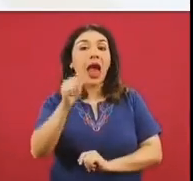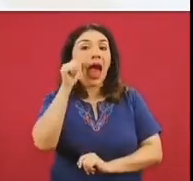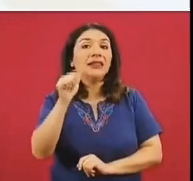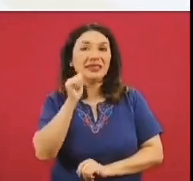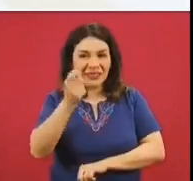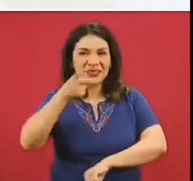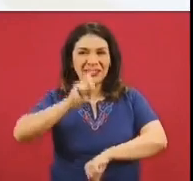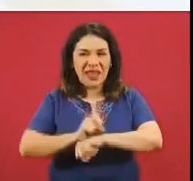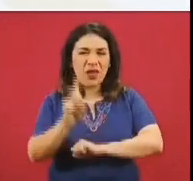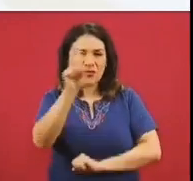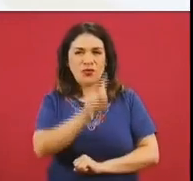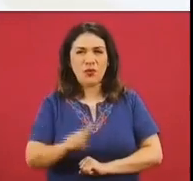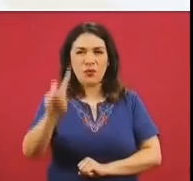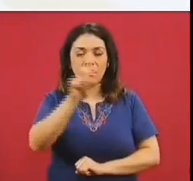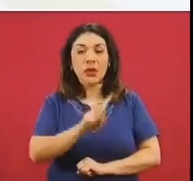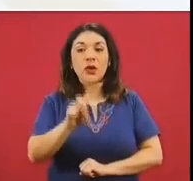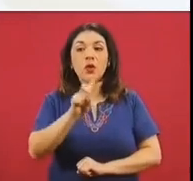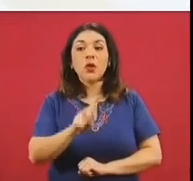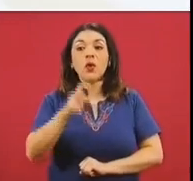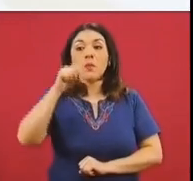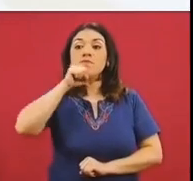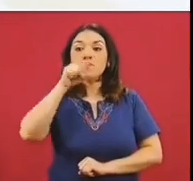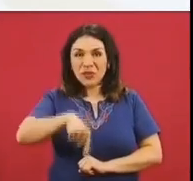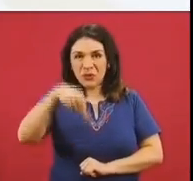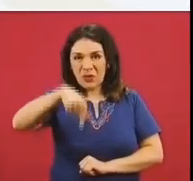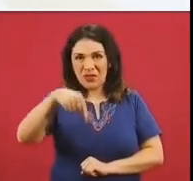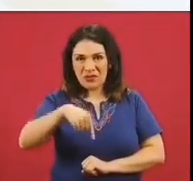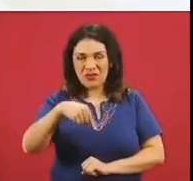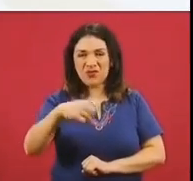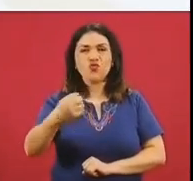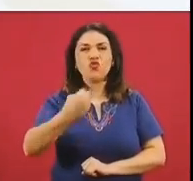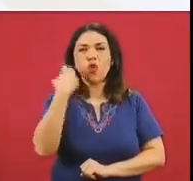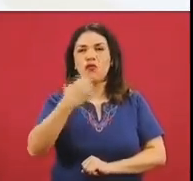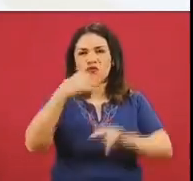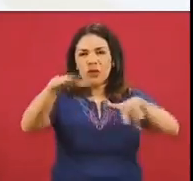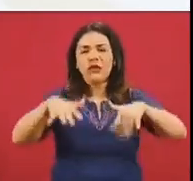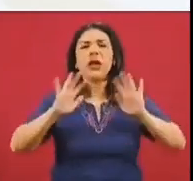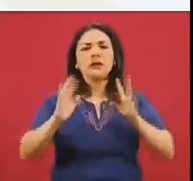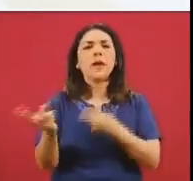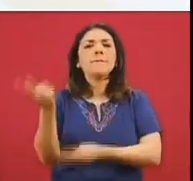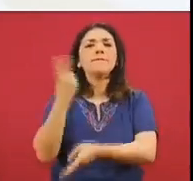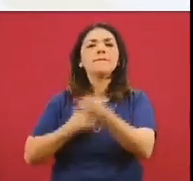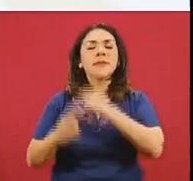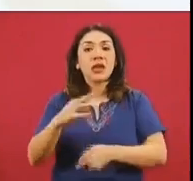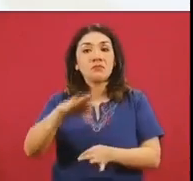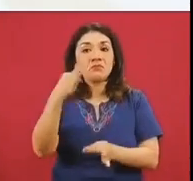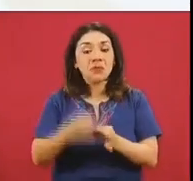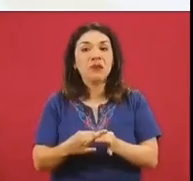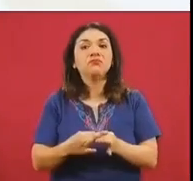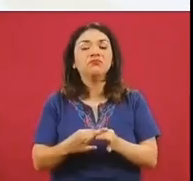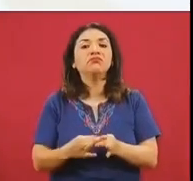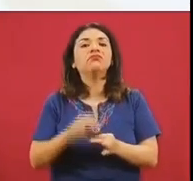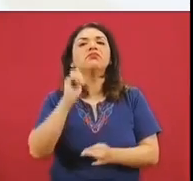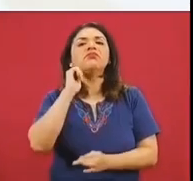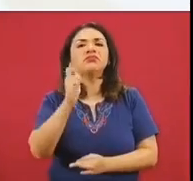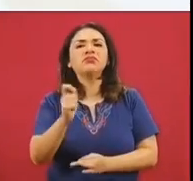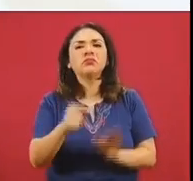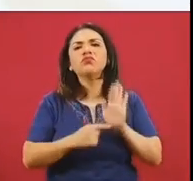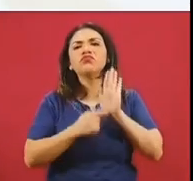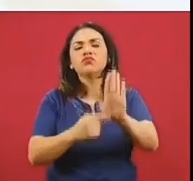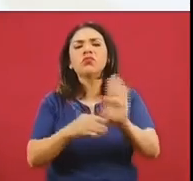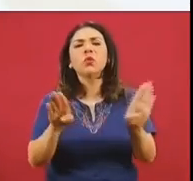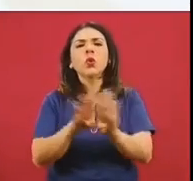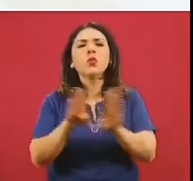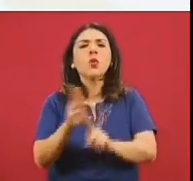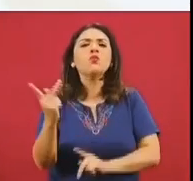de ayer, domingo, en este espacio se presentó de manera transversal las